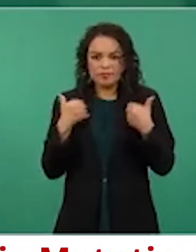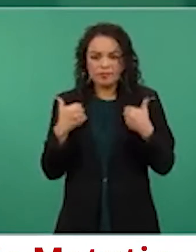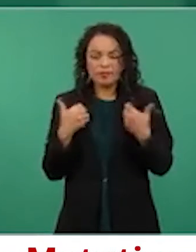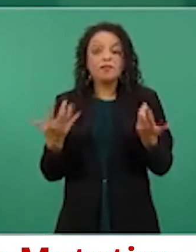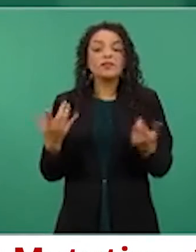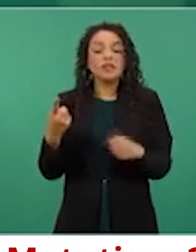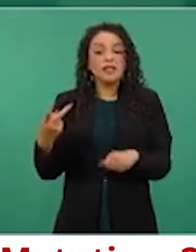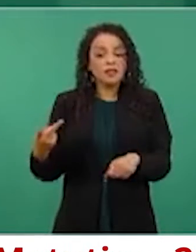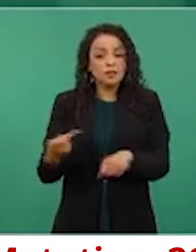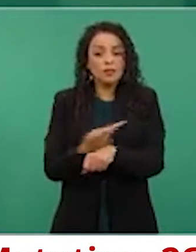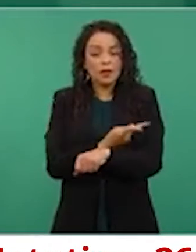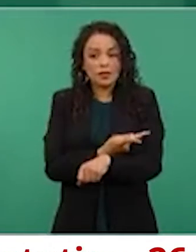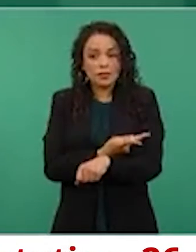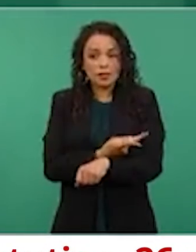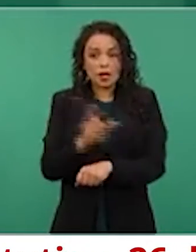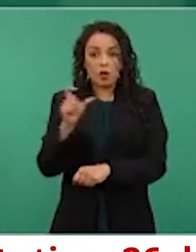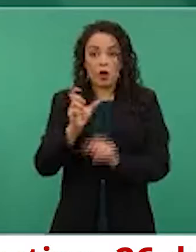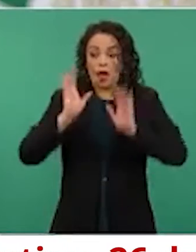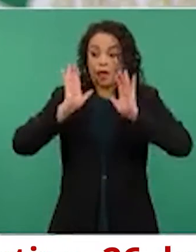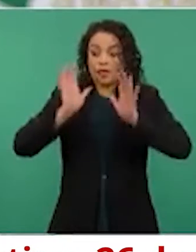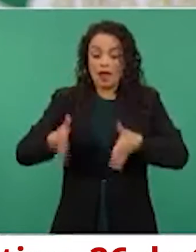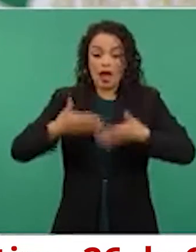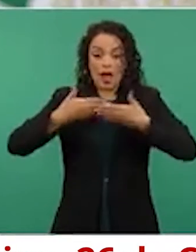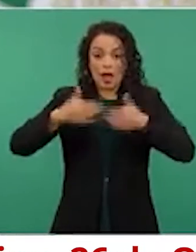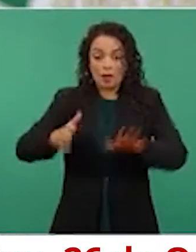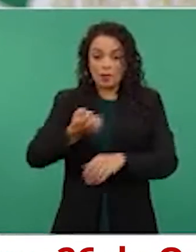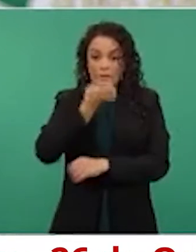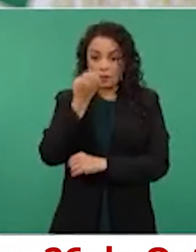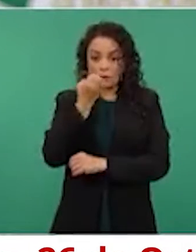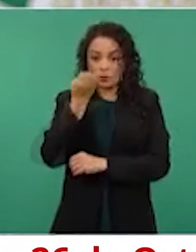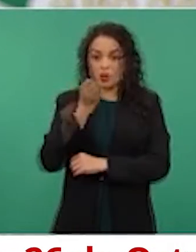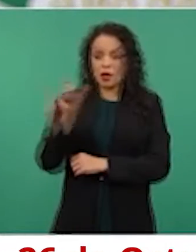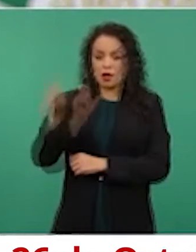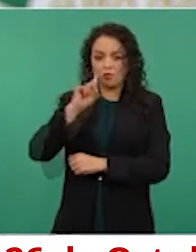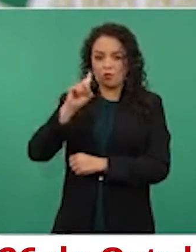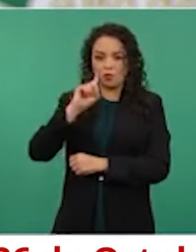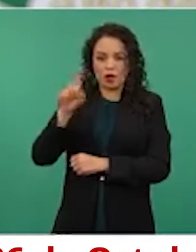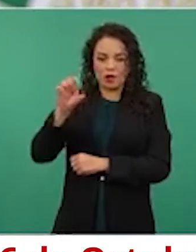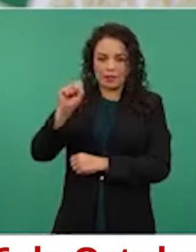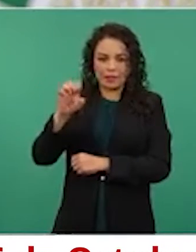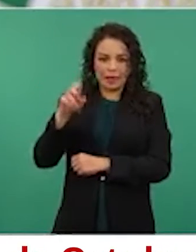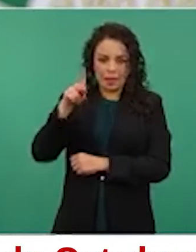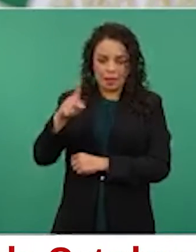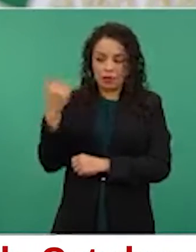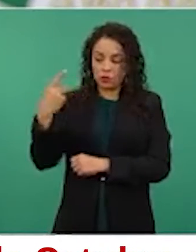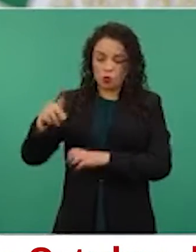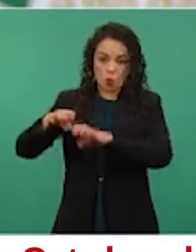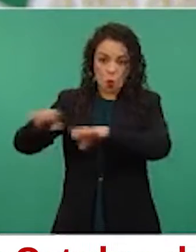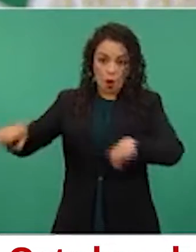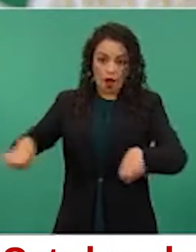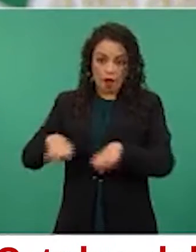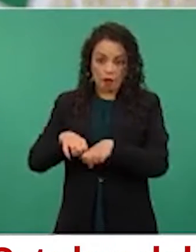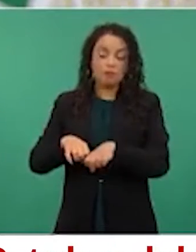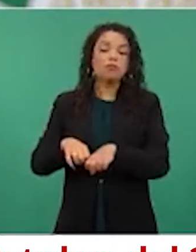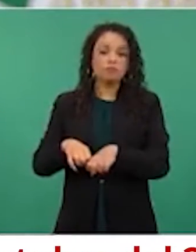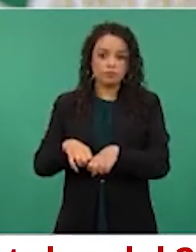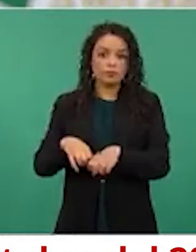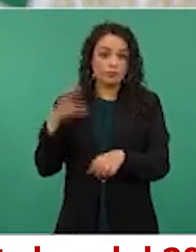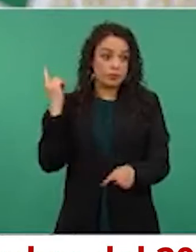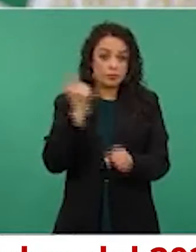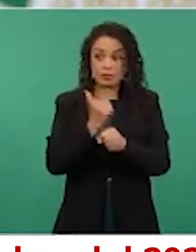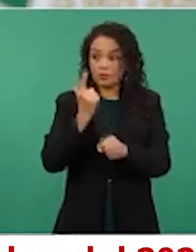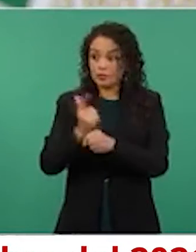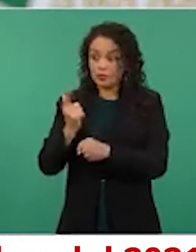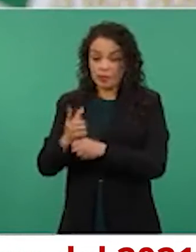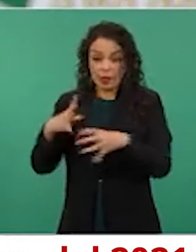que abrimos las escuelas el 30 de agosto de este año. Y no se han identificado repuntes en la